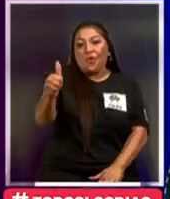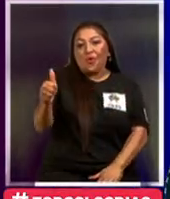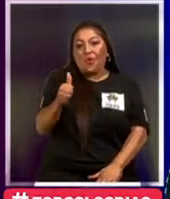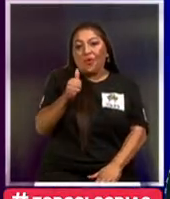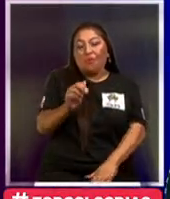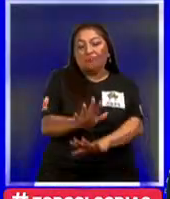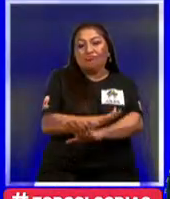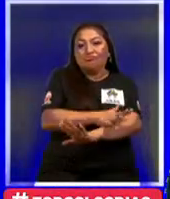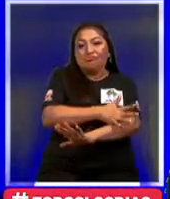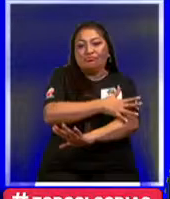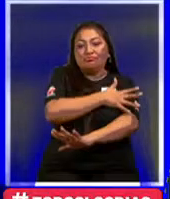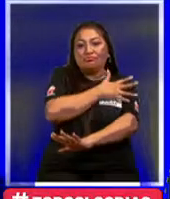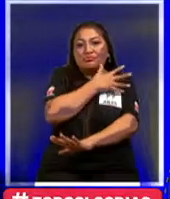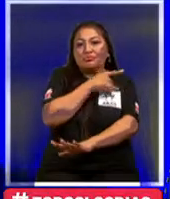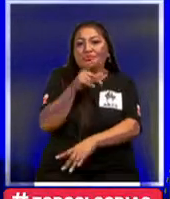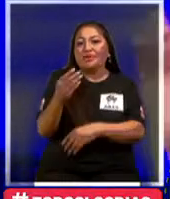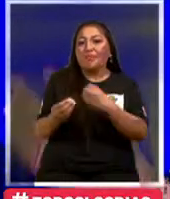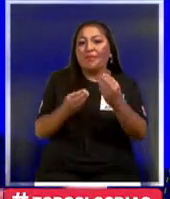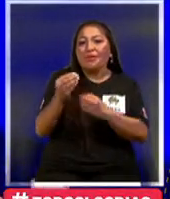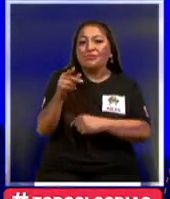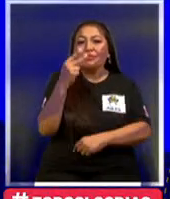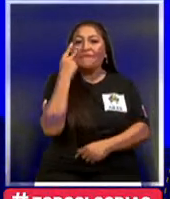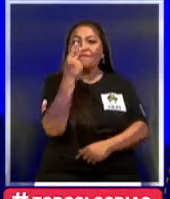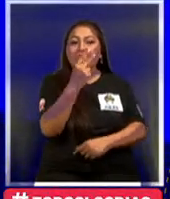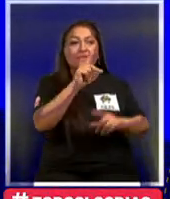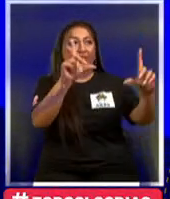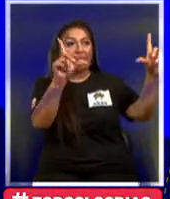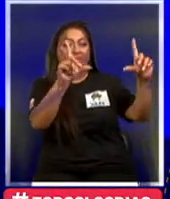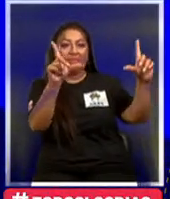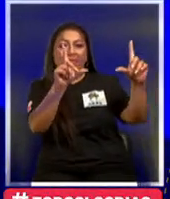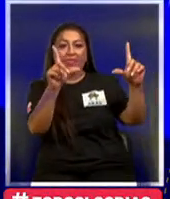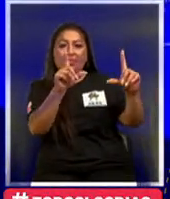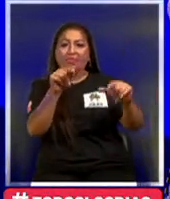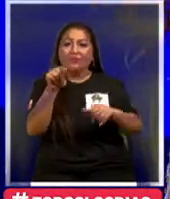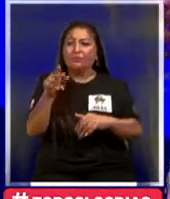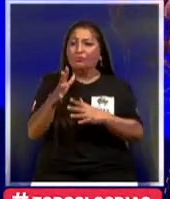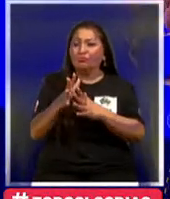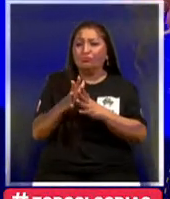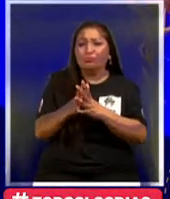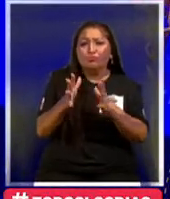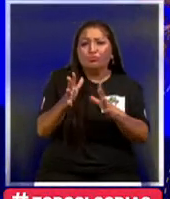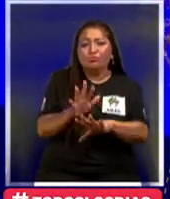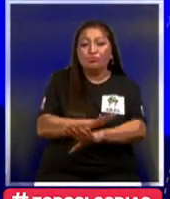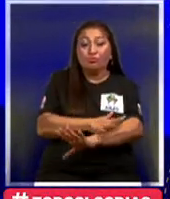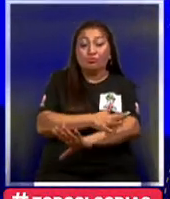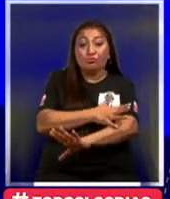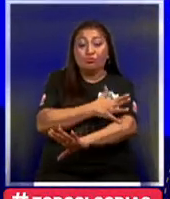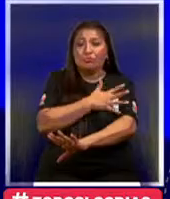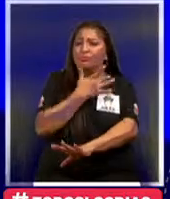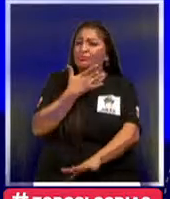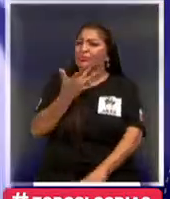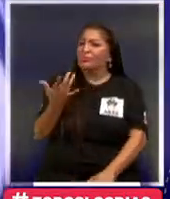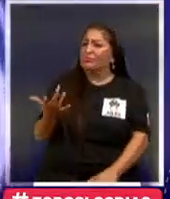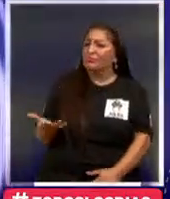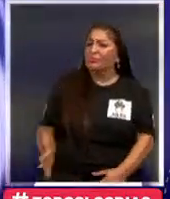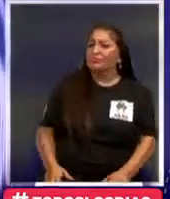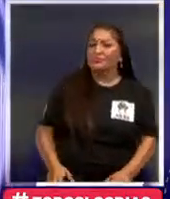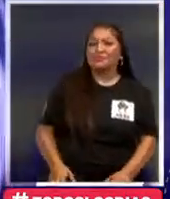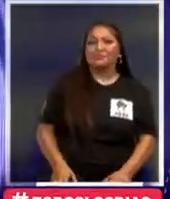¿Qué te pasó cuando viste la nota? ¿Por qué te vino tanta emoción también ahora a La verdad por